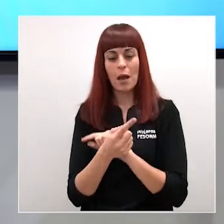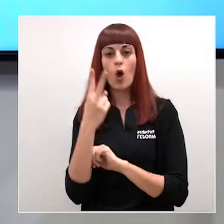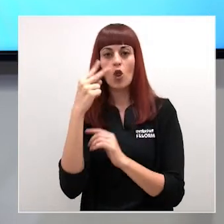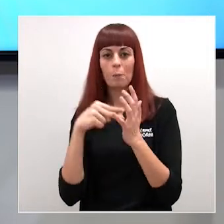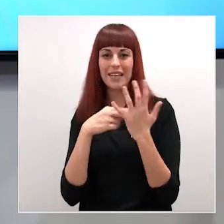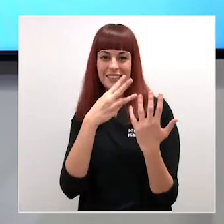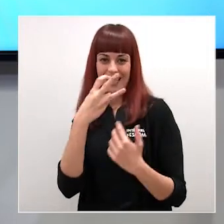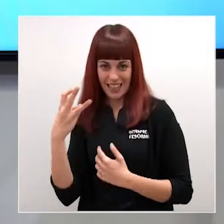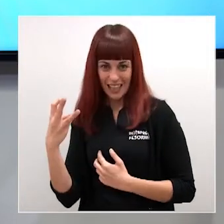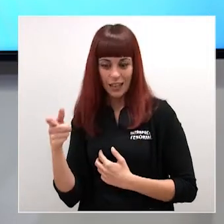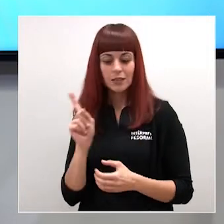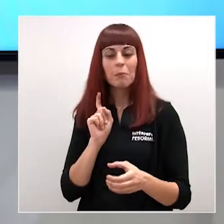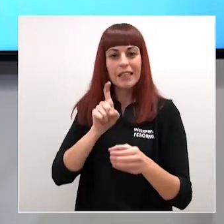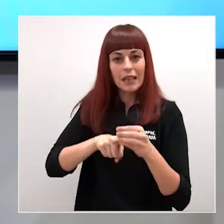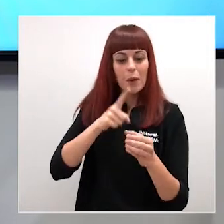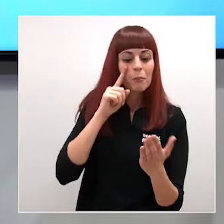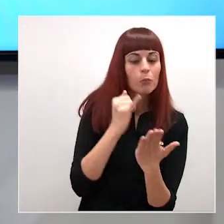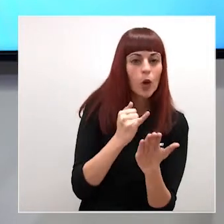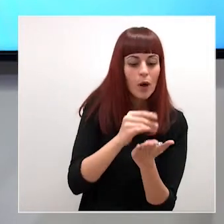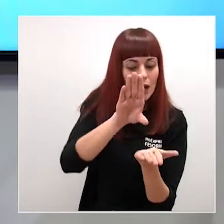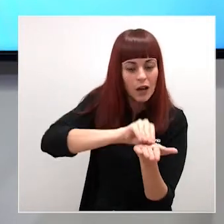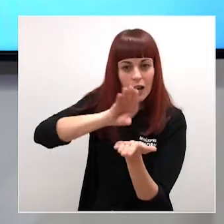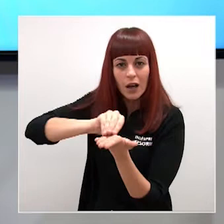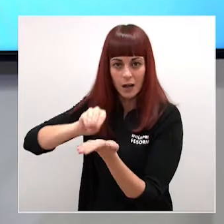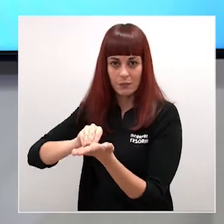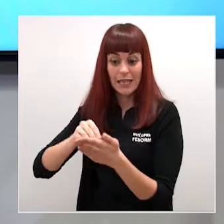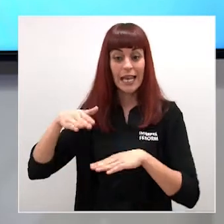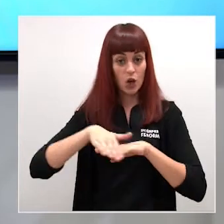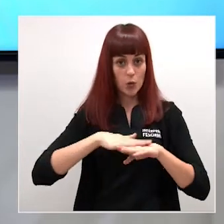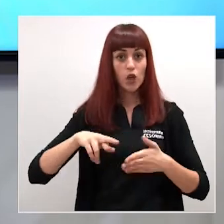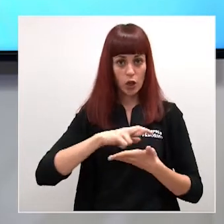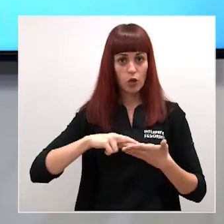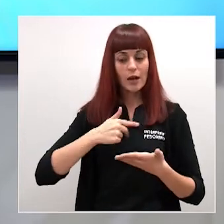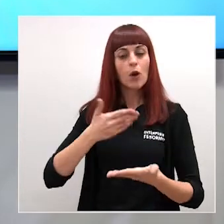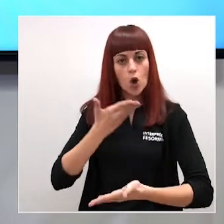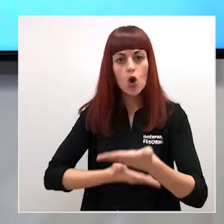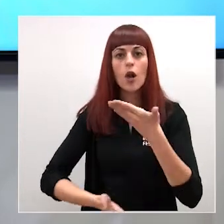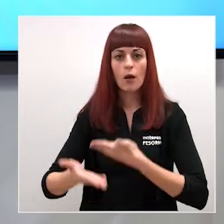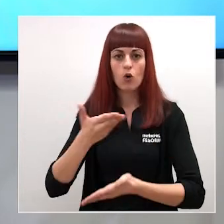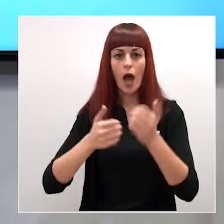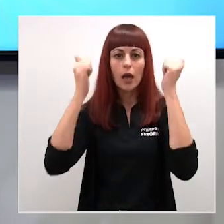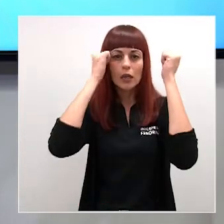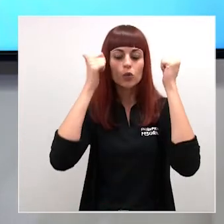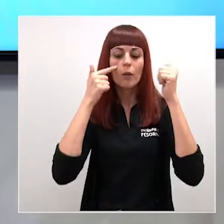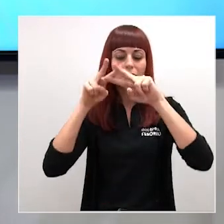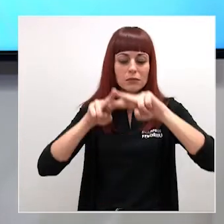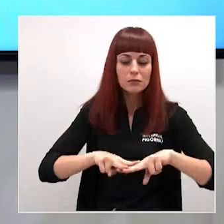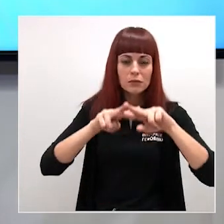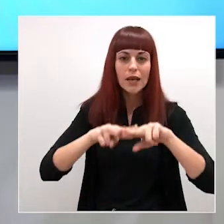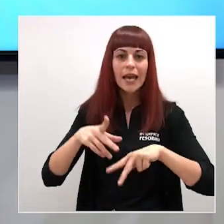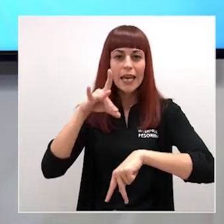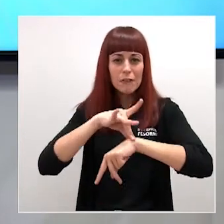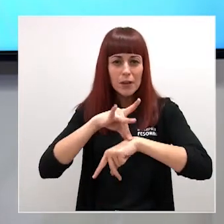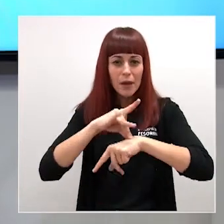participarán en dicha muestra y que el Gobierno regional colaborará en el estudio que se realizará para conocer la prevalencia de